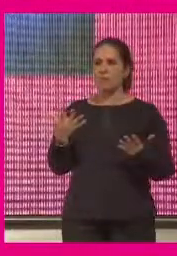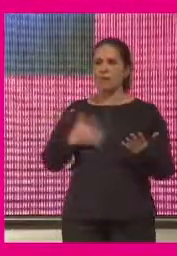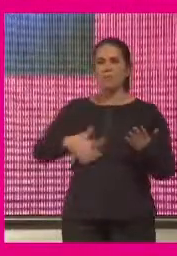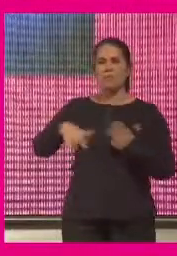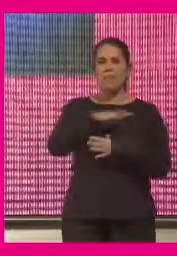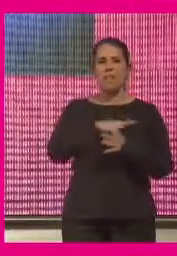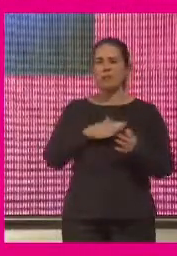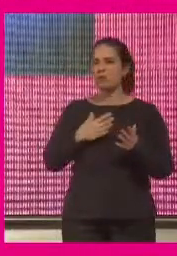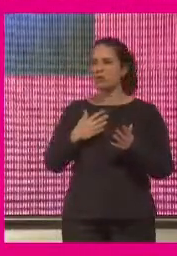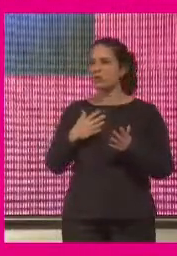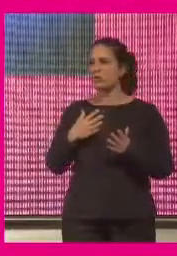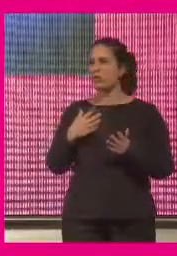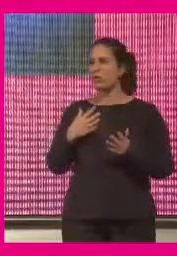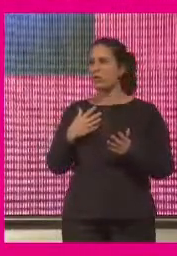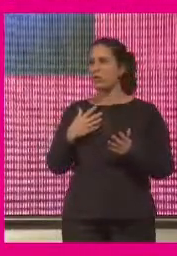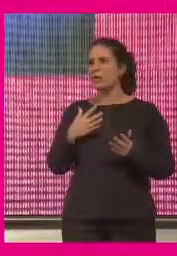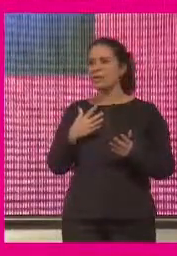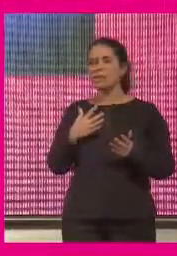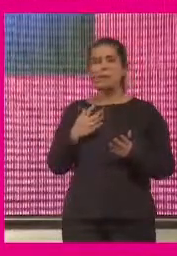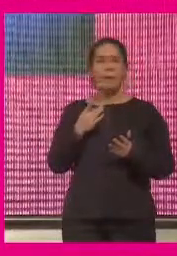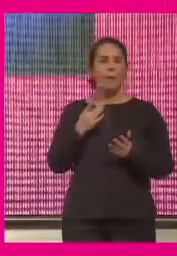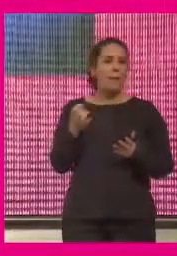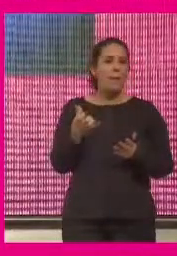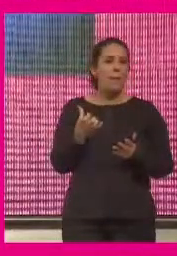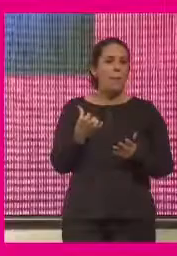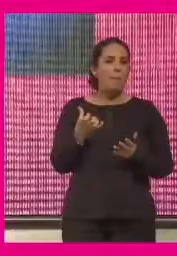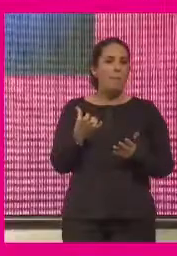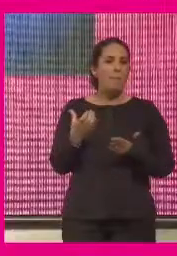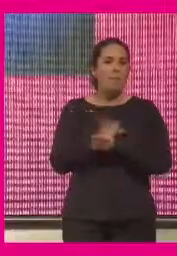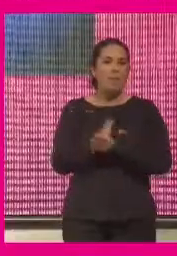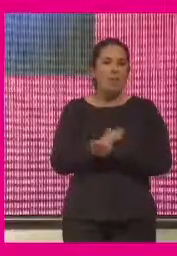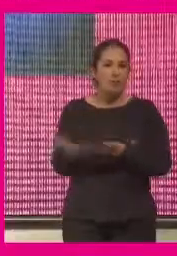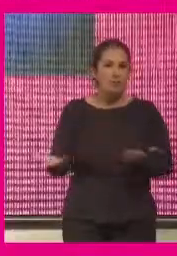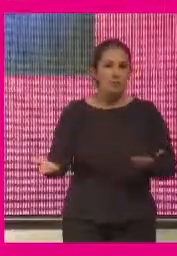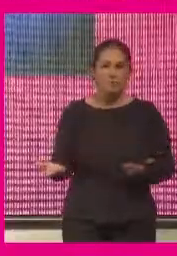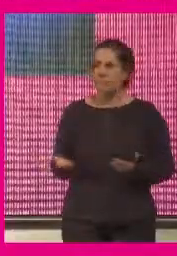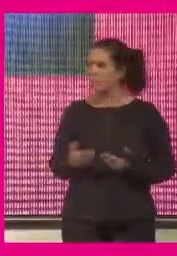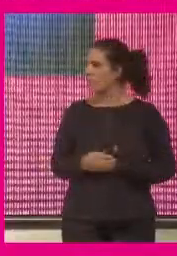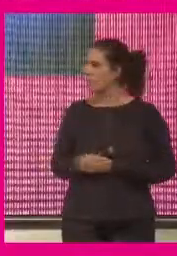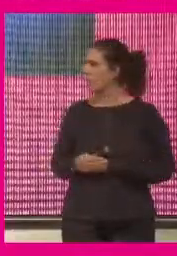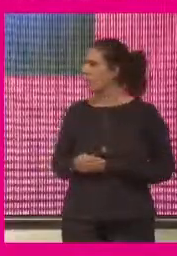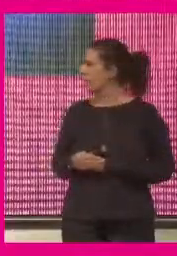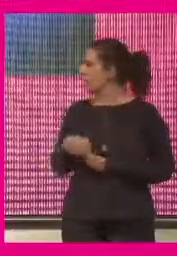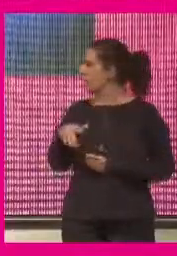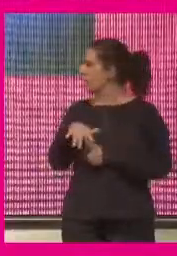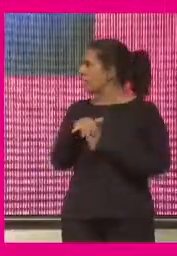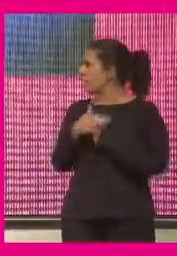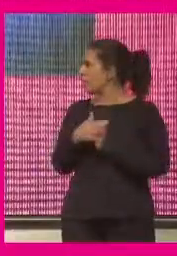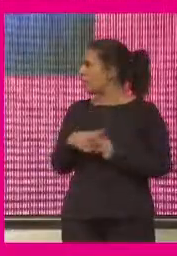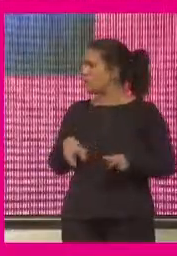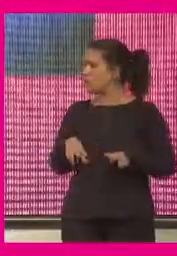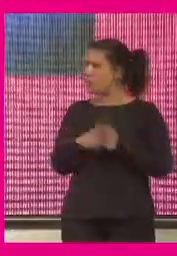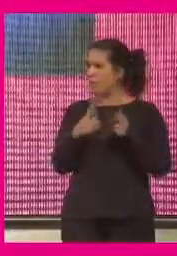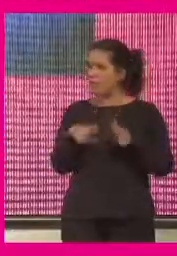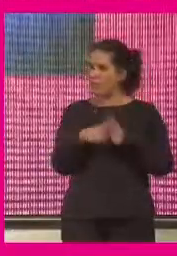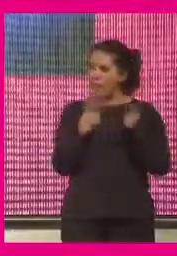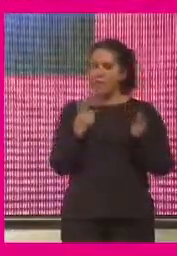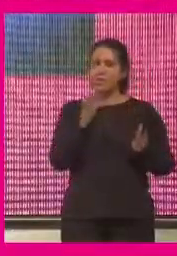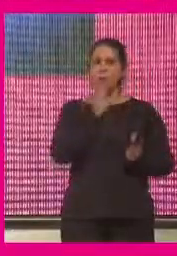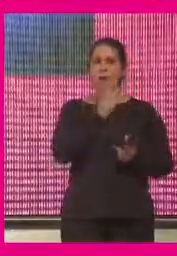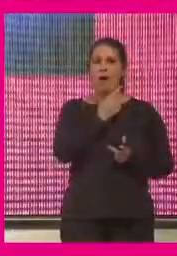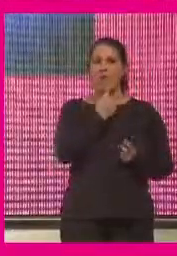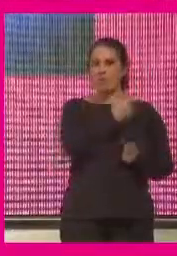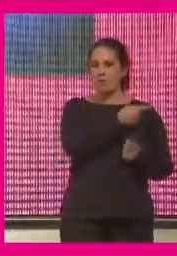mediación que hacen posible que este tipo de situaciones que describíamos hace un momento de la mano de Miguel o de Carman